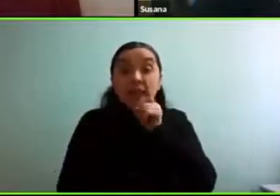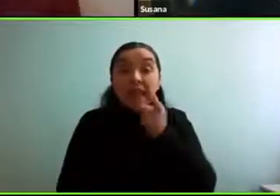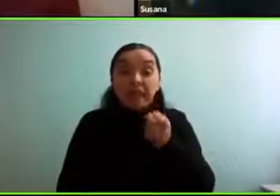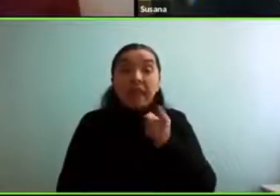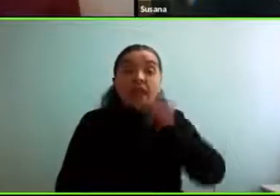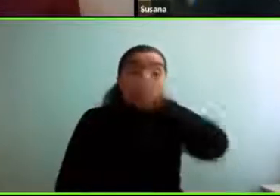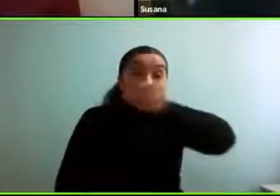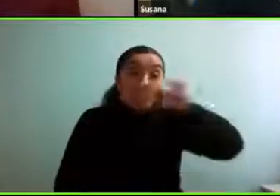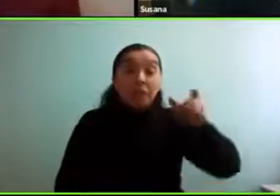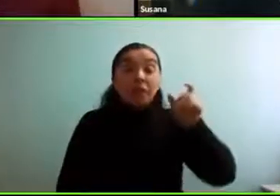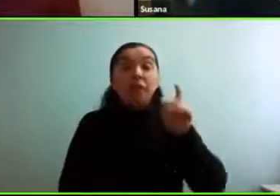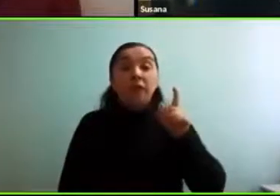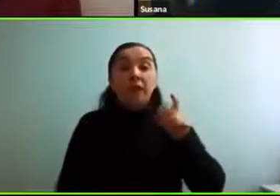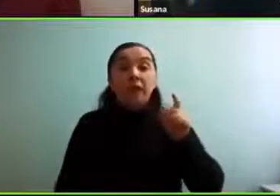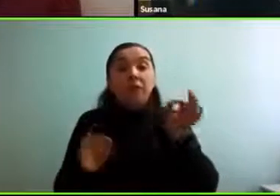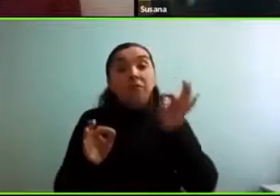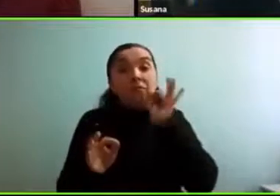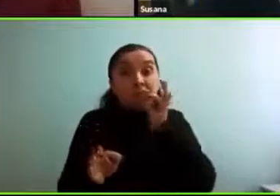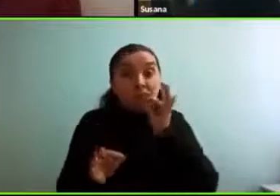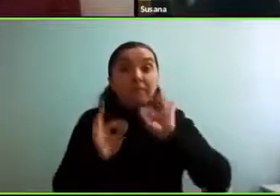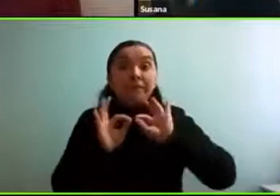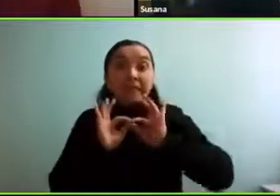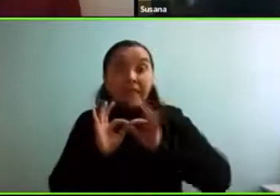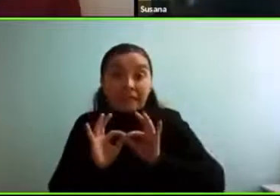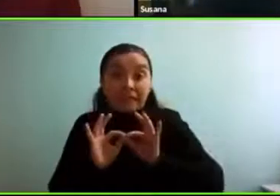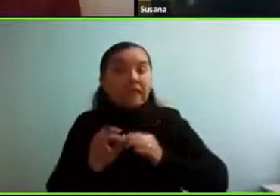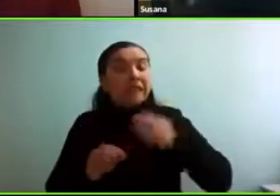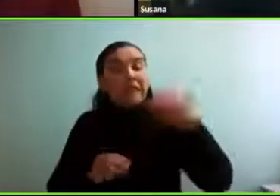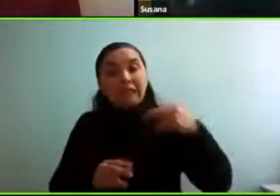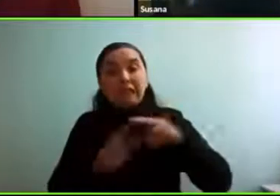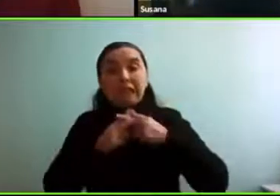Bárbara aquí como herramienta fundamental.